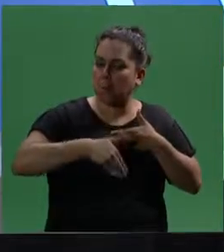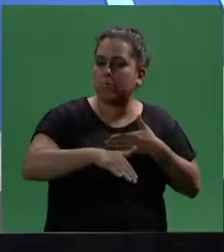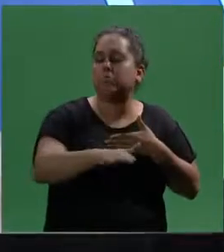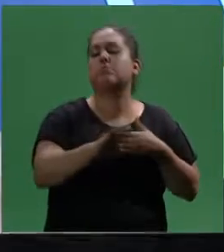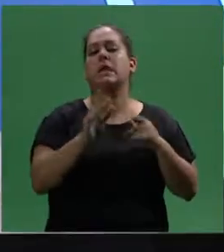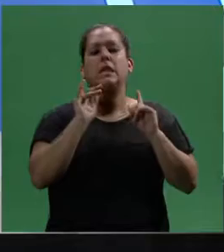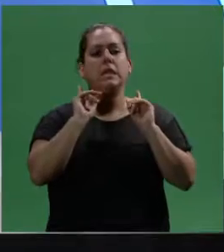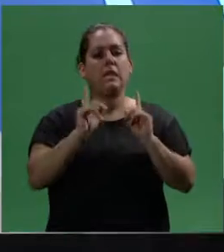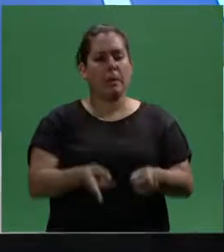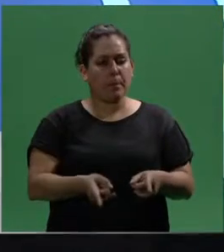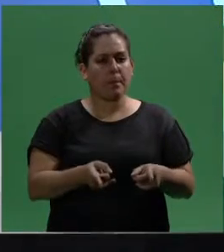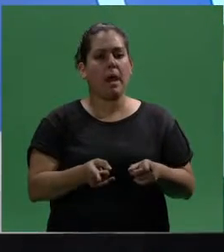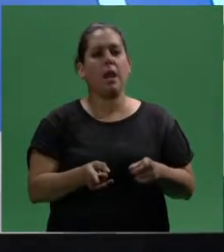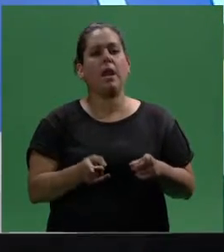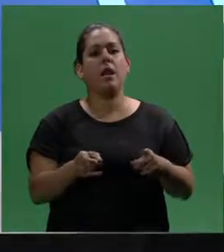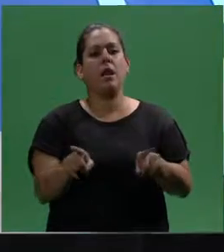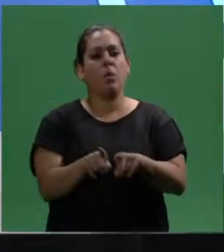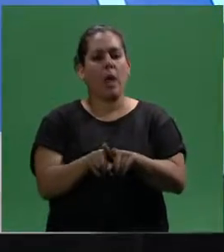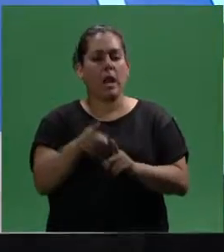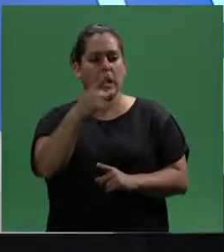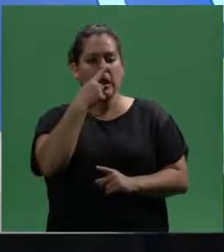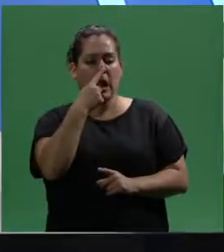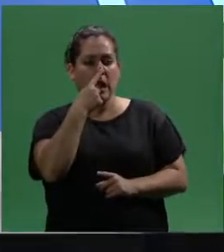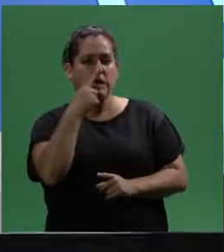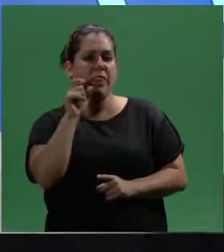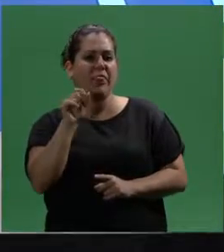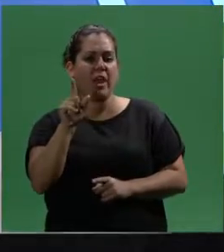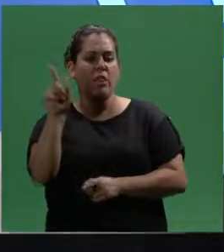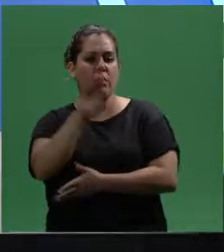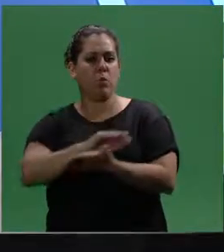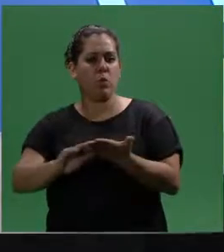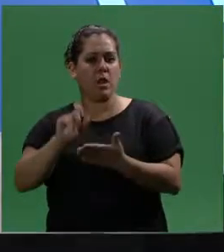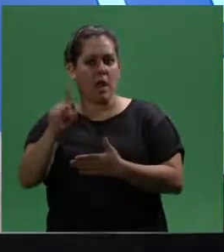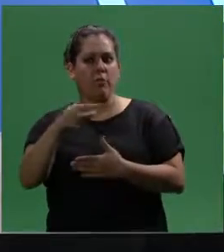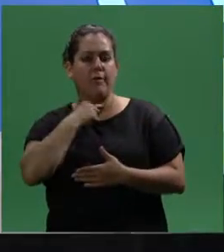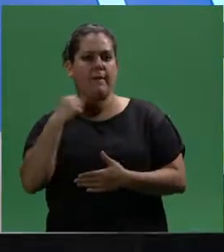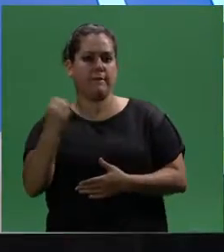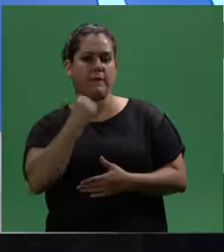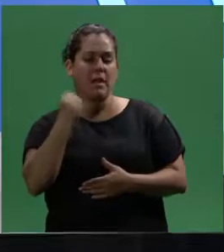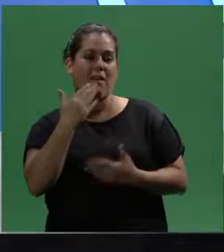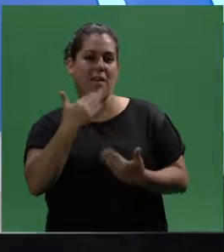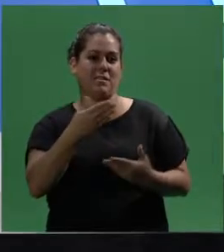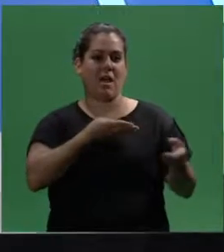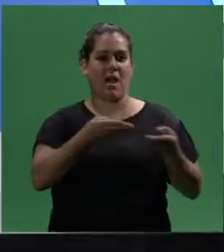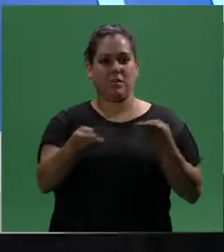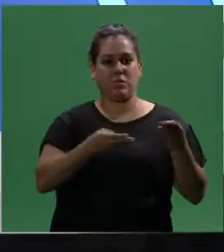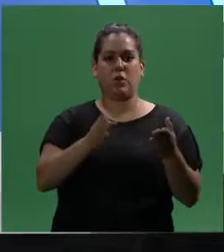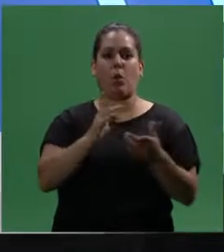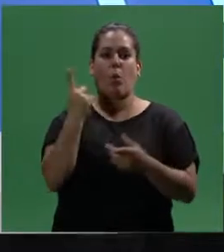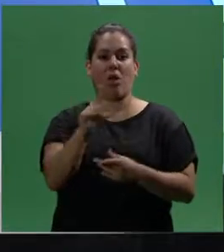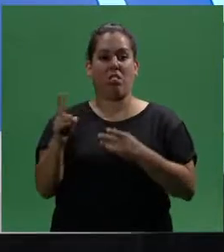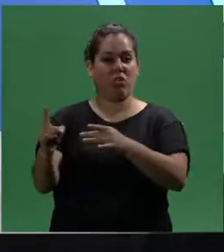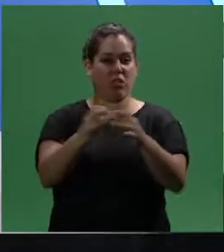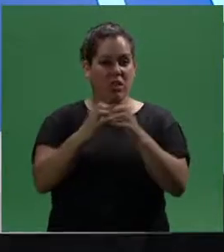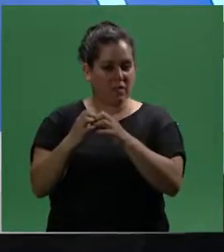y del interés que tienen los diputados a través de sus asesores en el